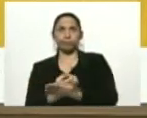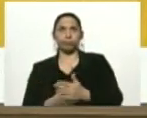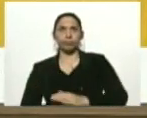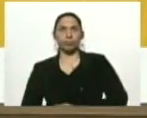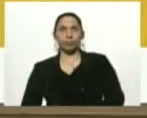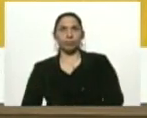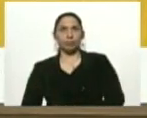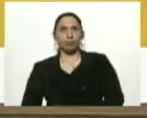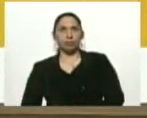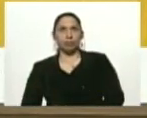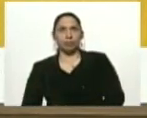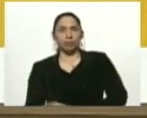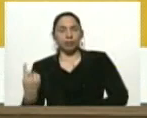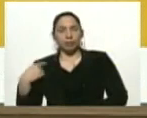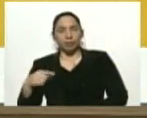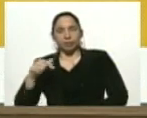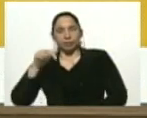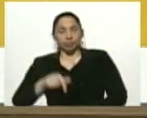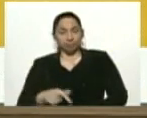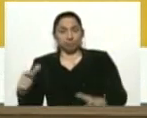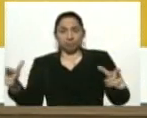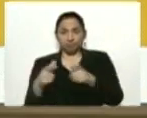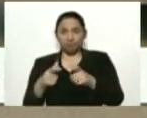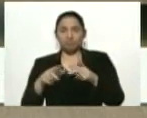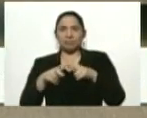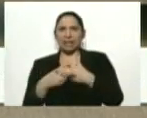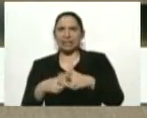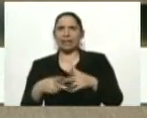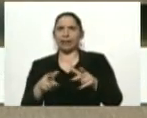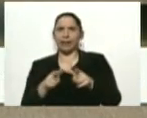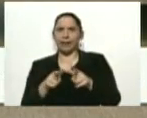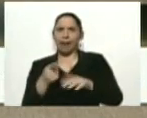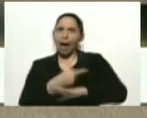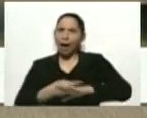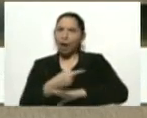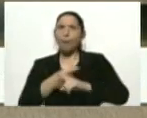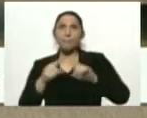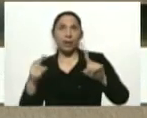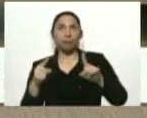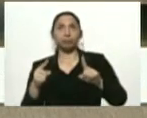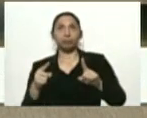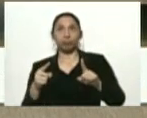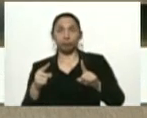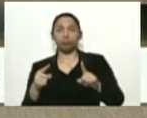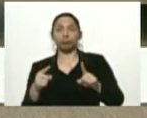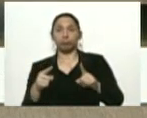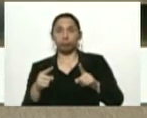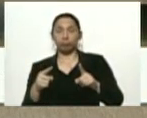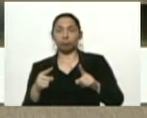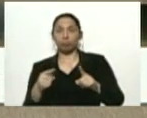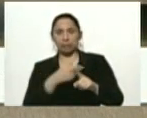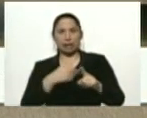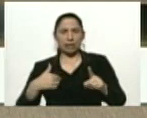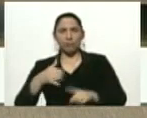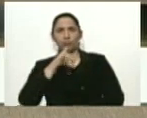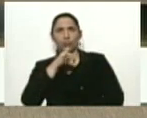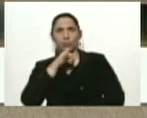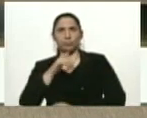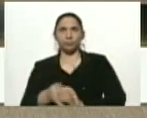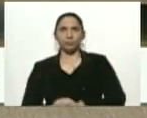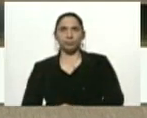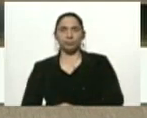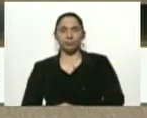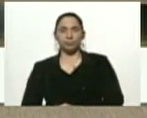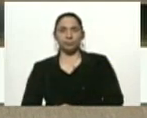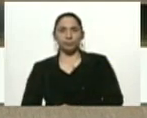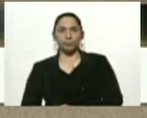tuvimos el día de hoy. taller extenso, pero muy productivo. Queríamos resaltar, y también